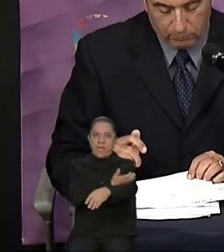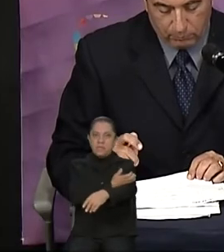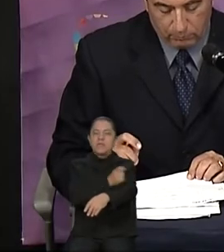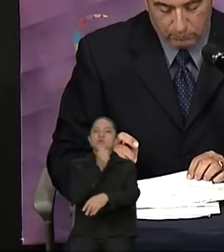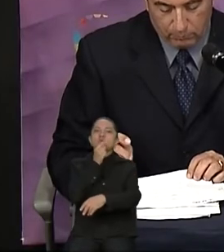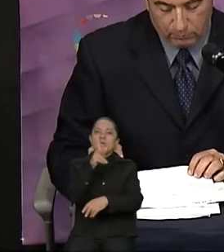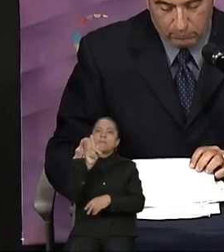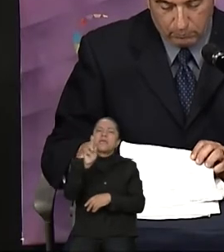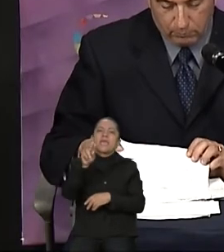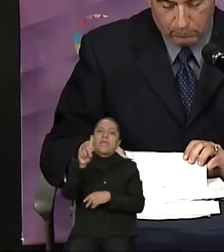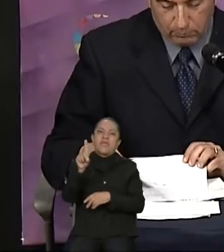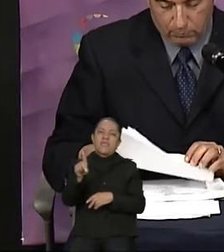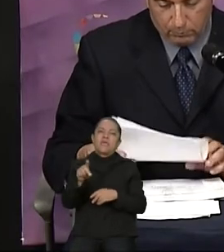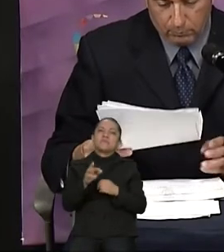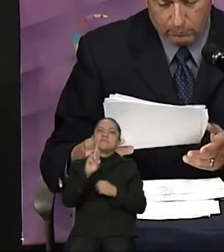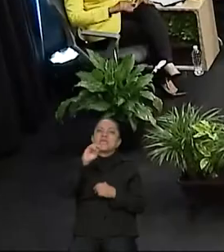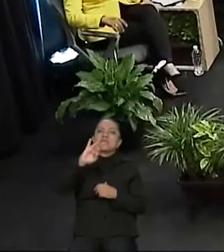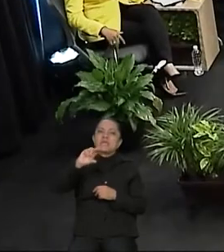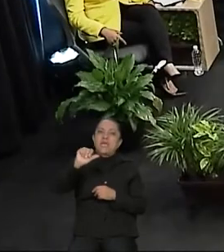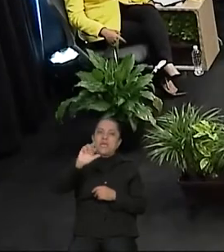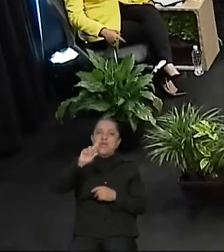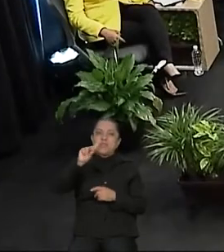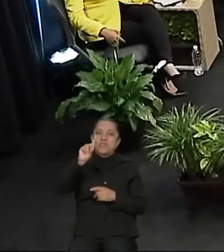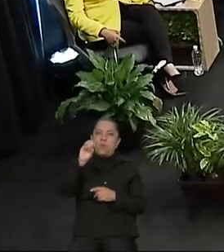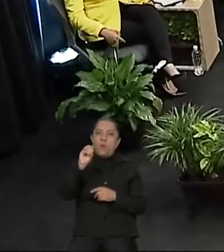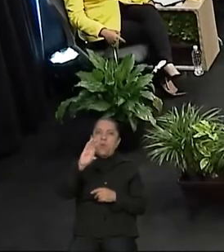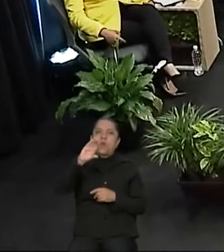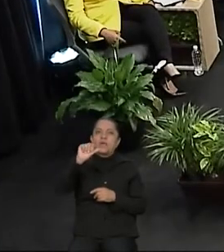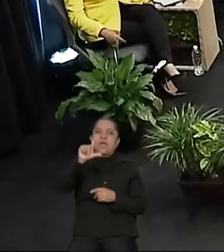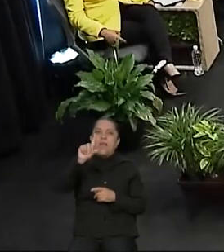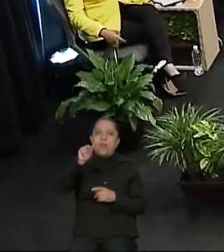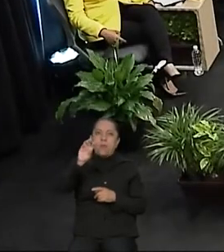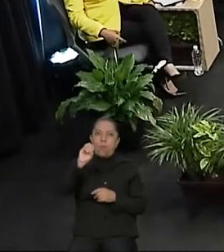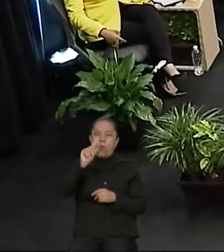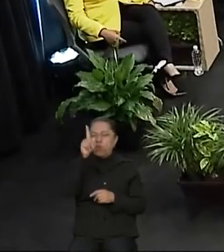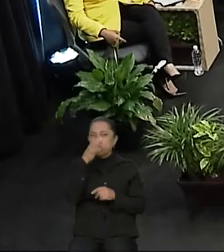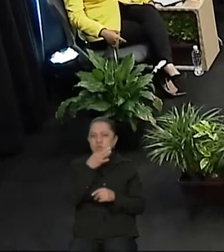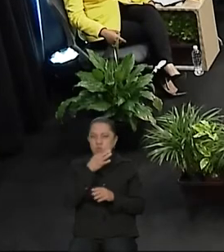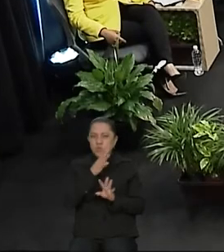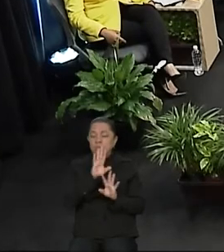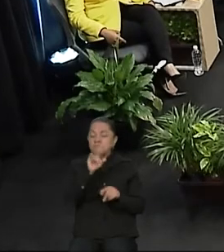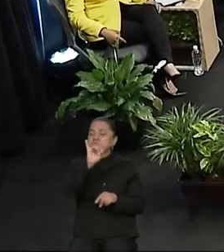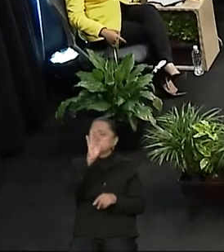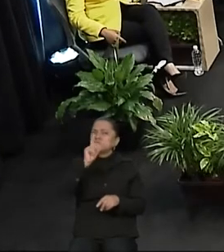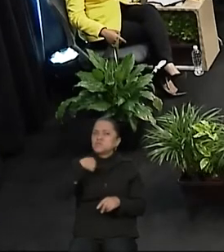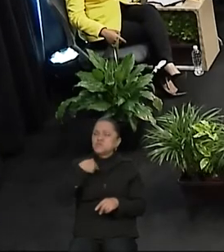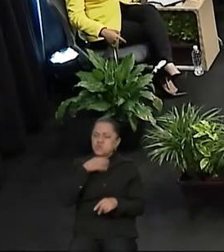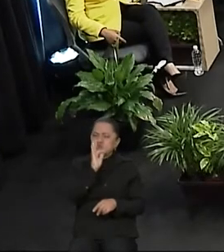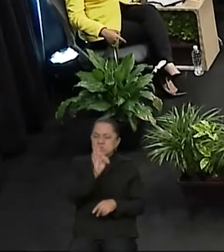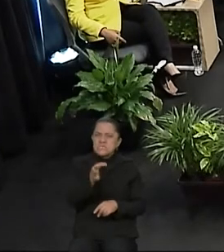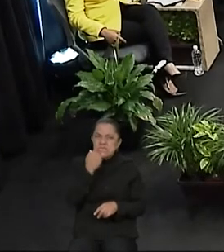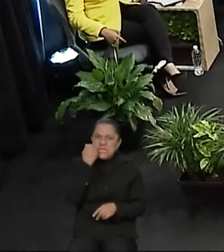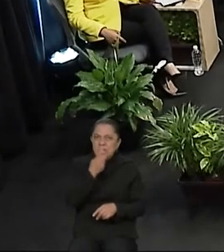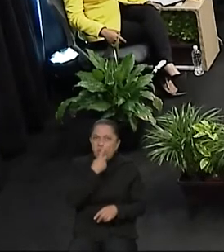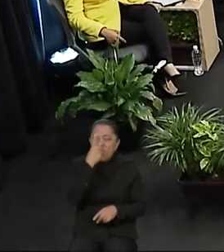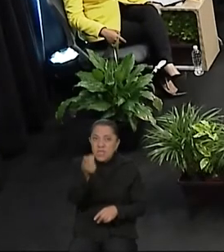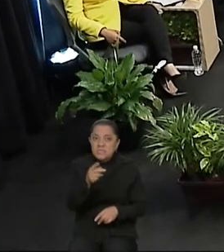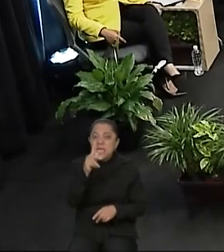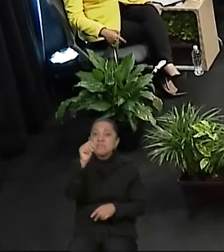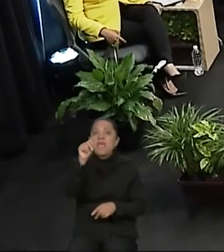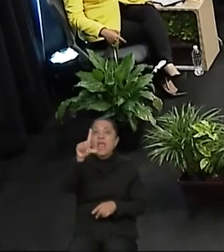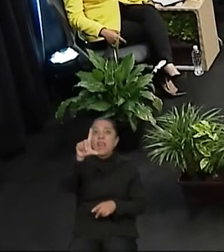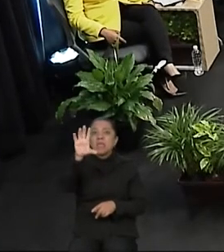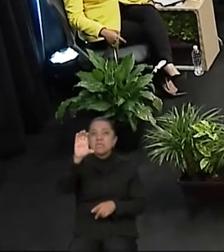Revolución Democrática, Ricardo Calvo Huerta. Un minuto. Yo sí quiero mencionar que el Tratado de Libre Comercio se debe de revisar.